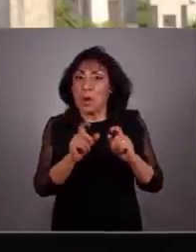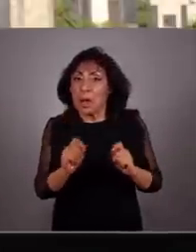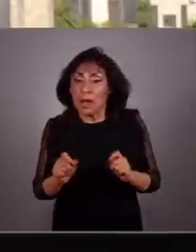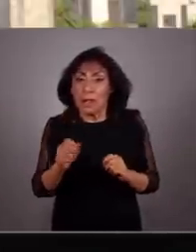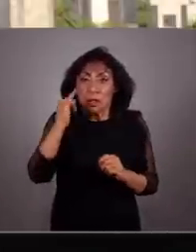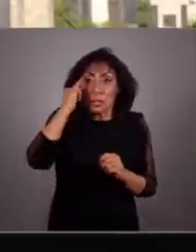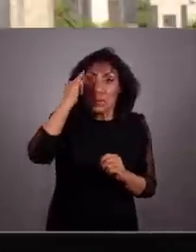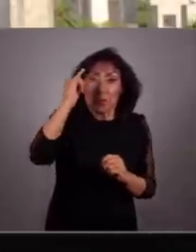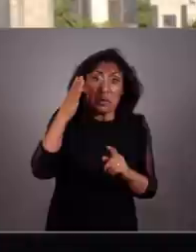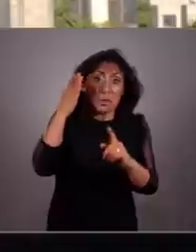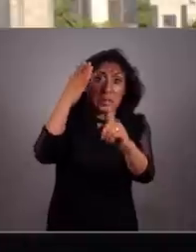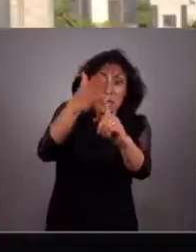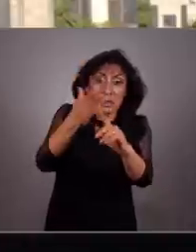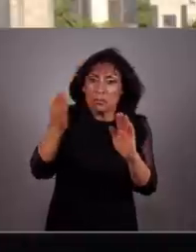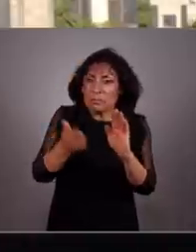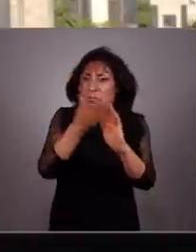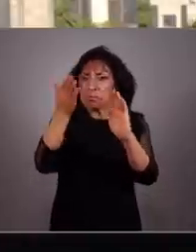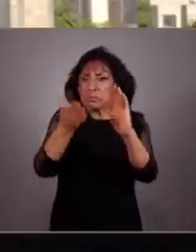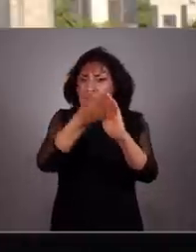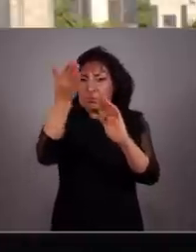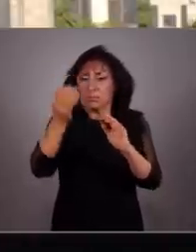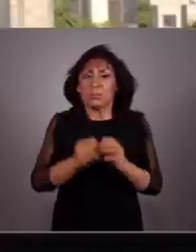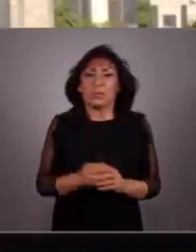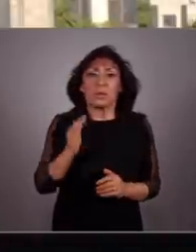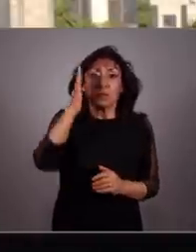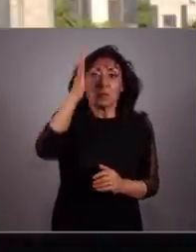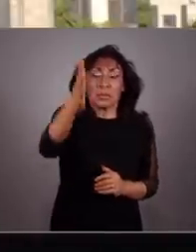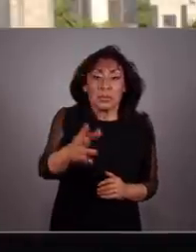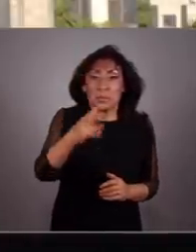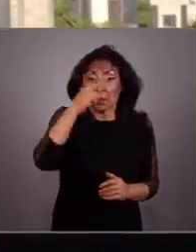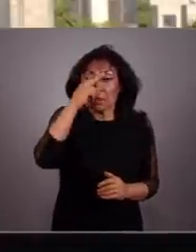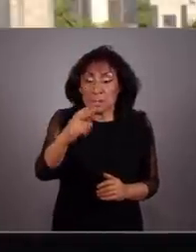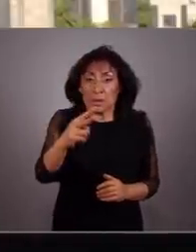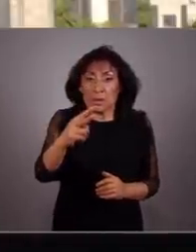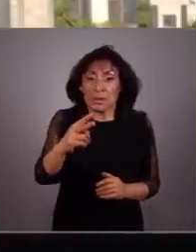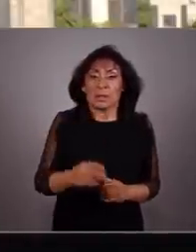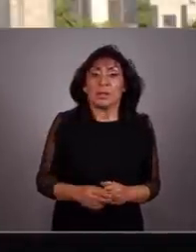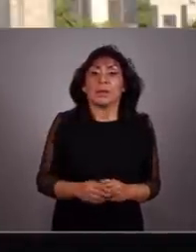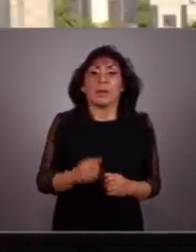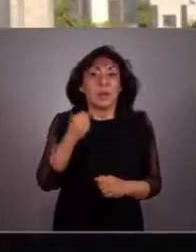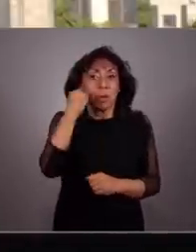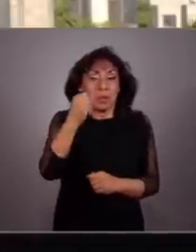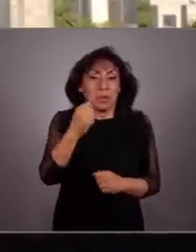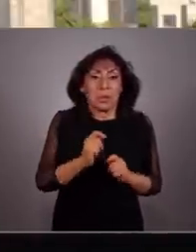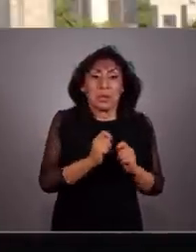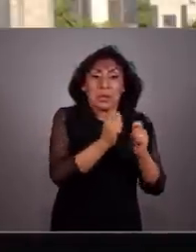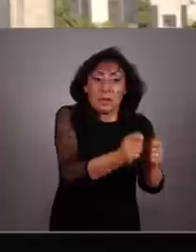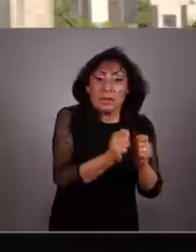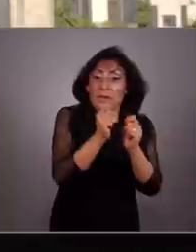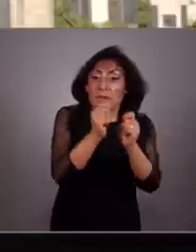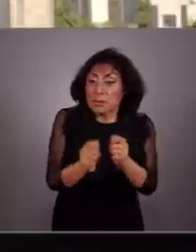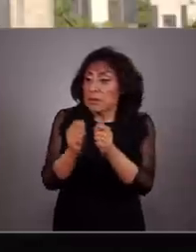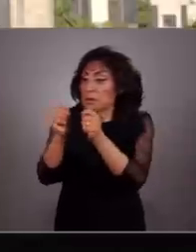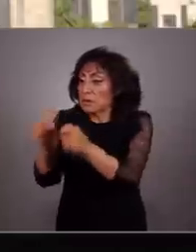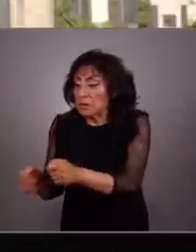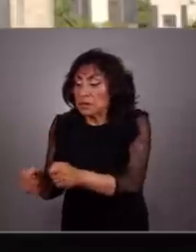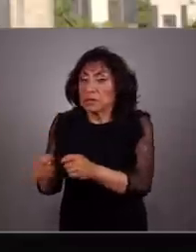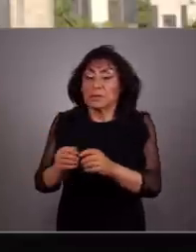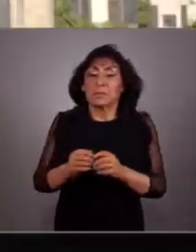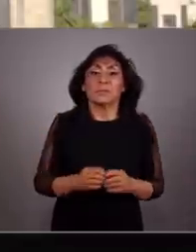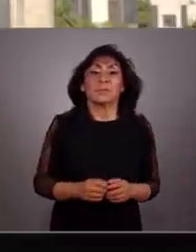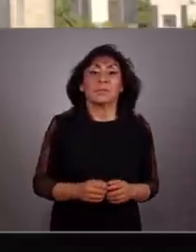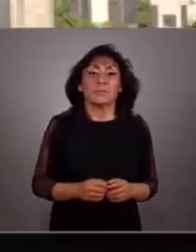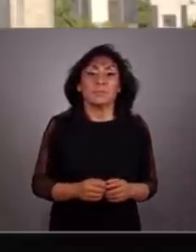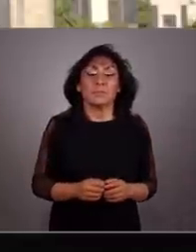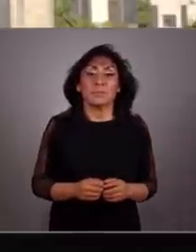Construyamos la paz como nuestra consigna de futuro. El futuro de México tiene que devolver el poder a las personas o